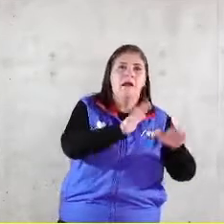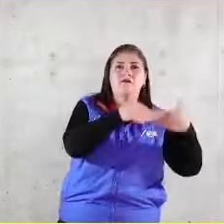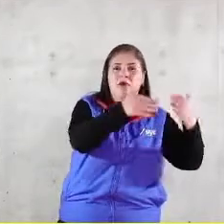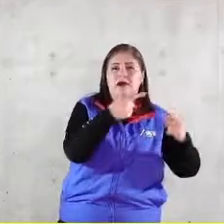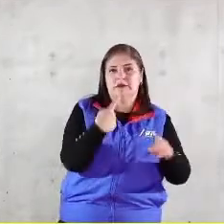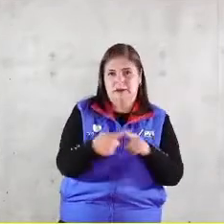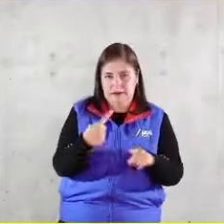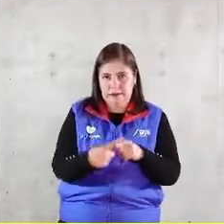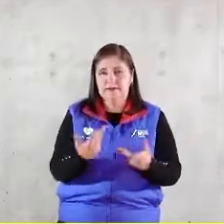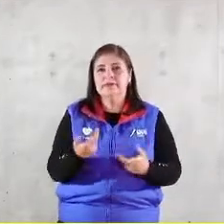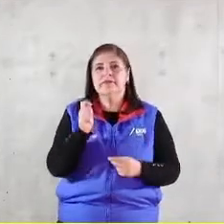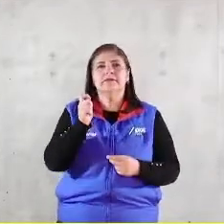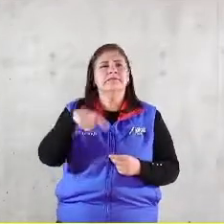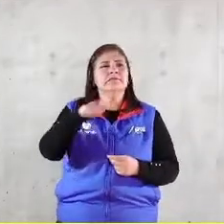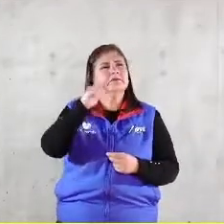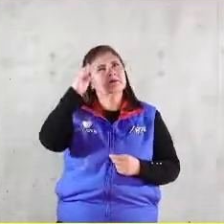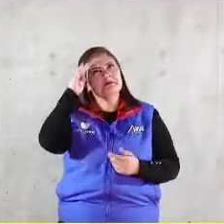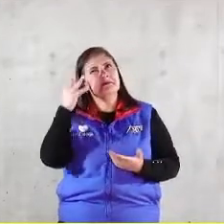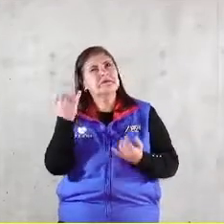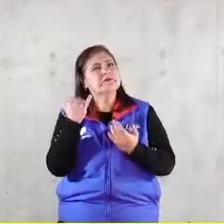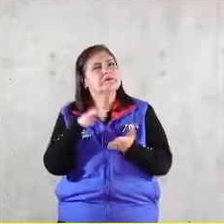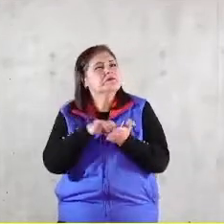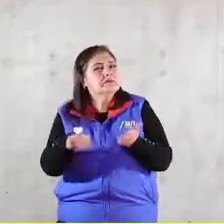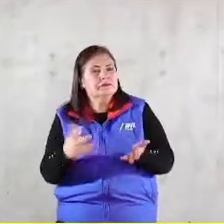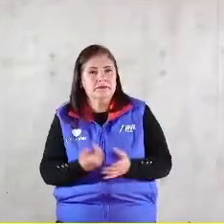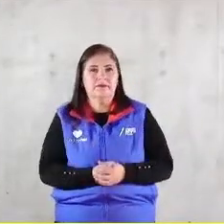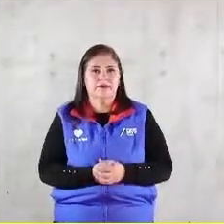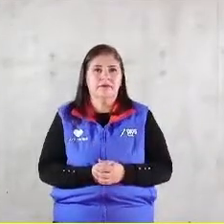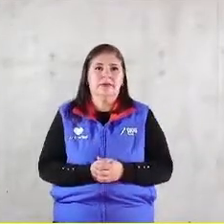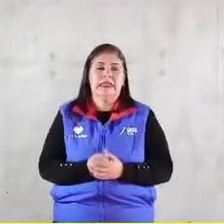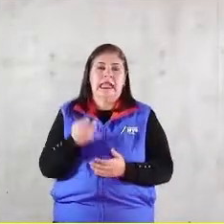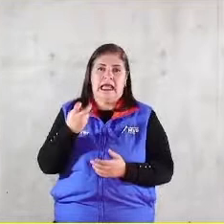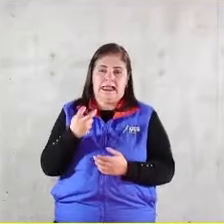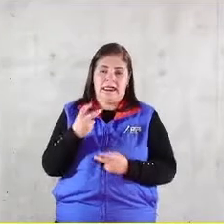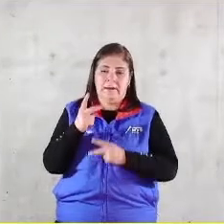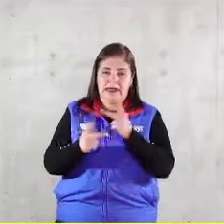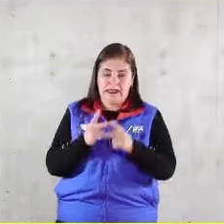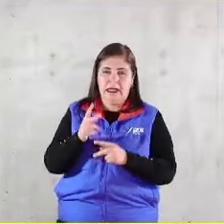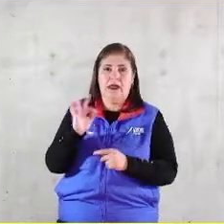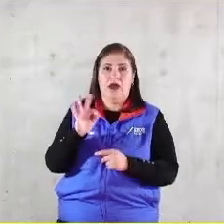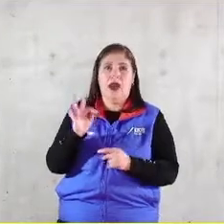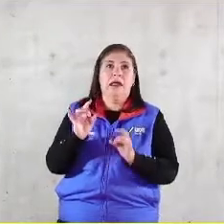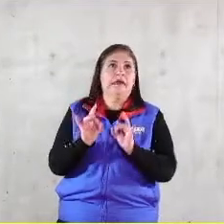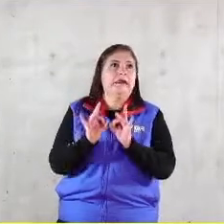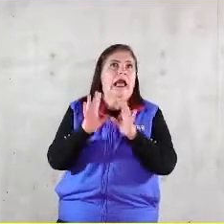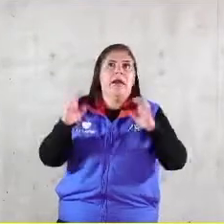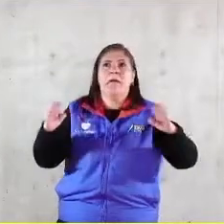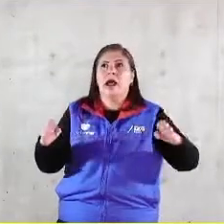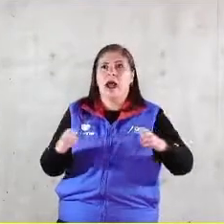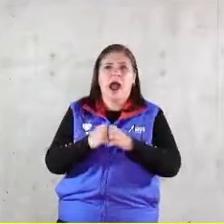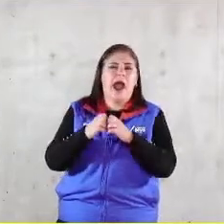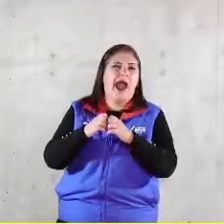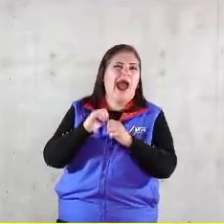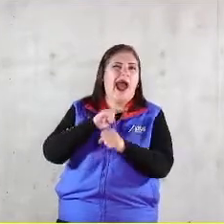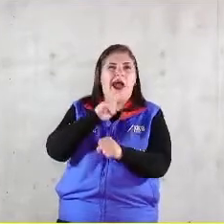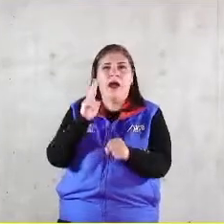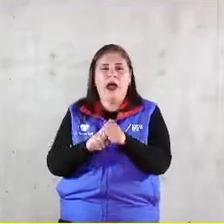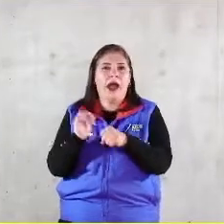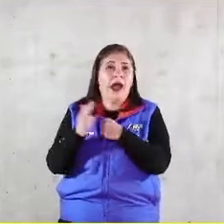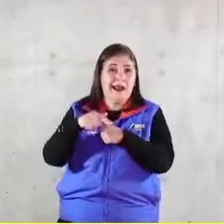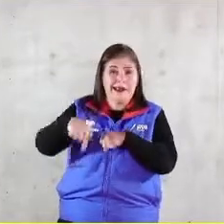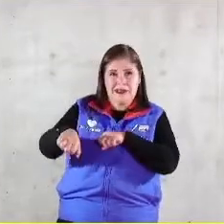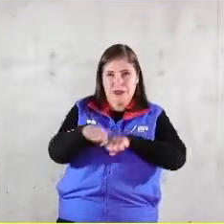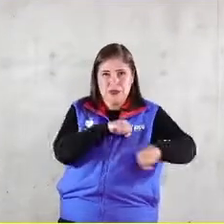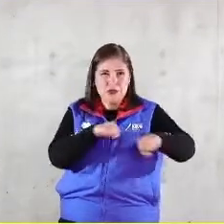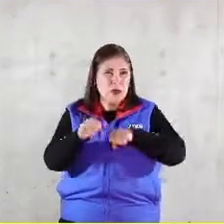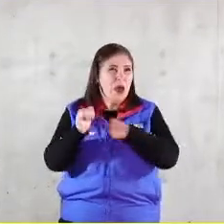que ustedes han puesto en práctica esta prestación ayuda por desastres naturales sobre todo en la ciudad